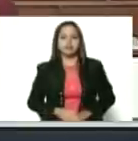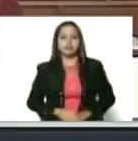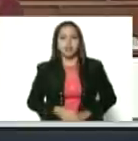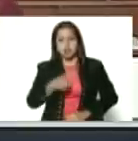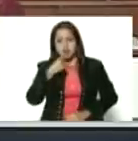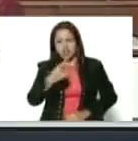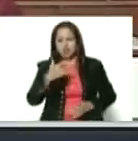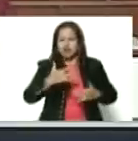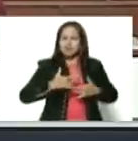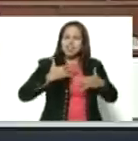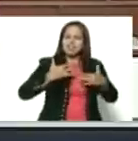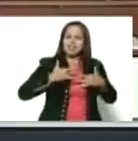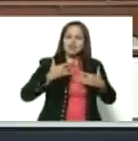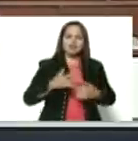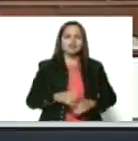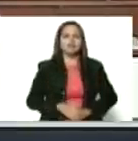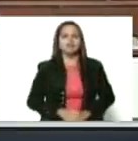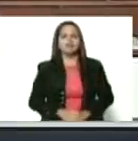digo y lo siento.